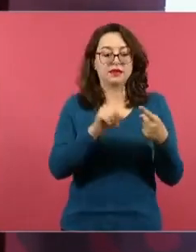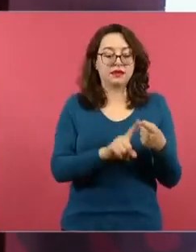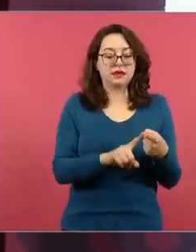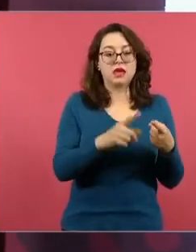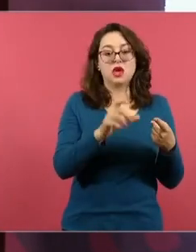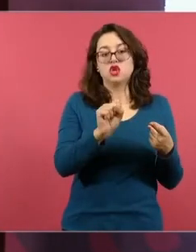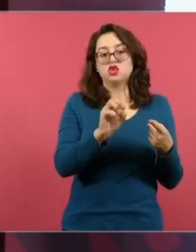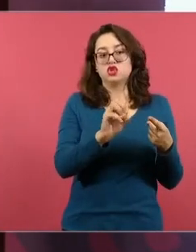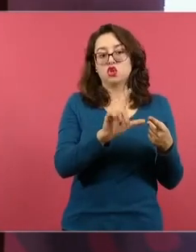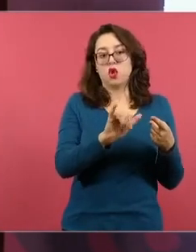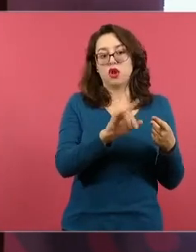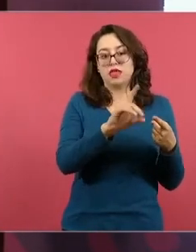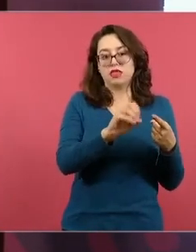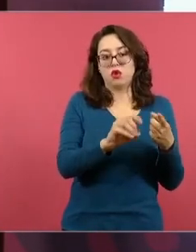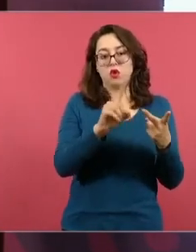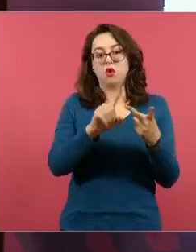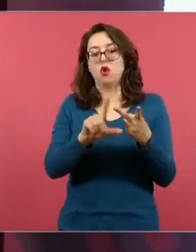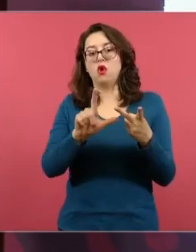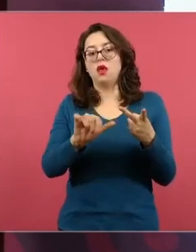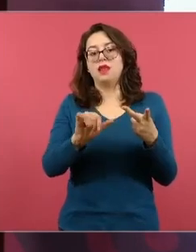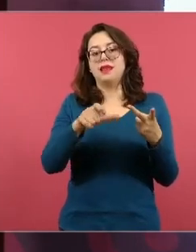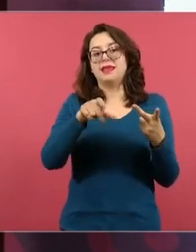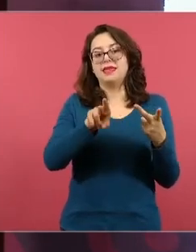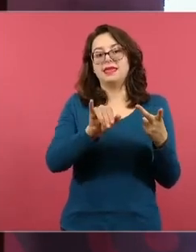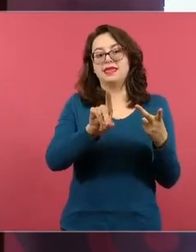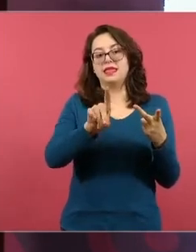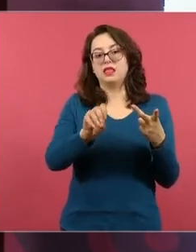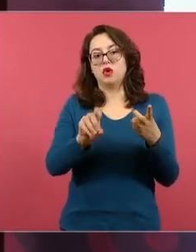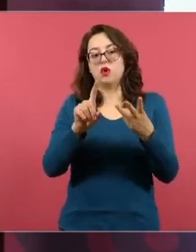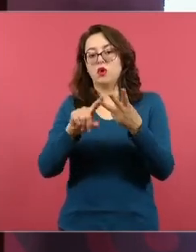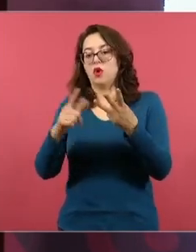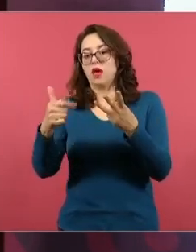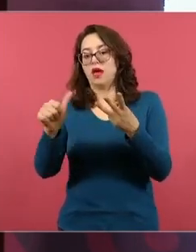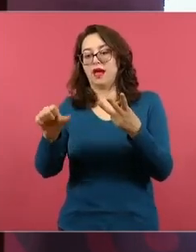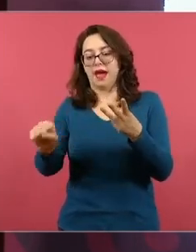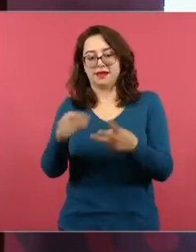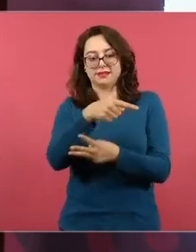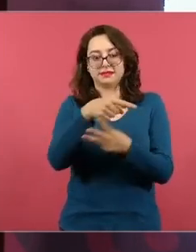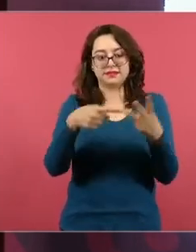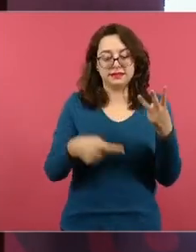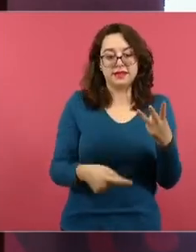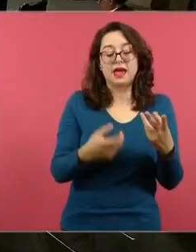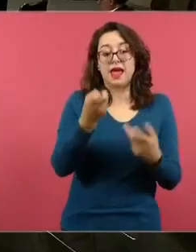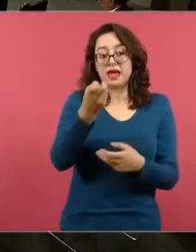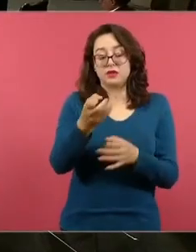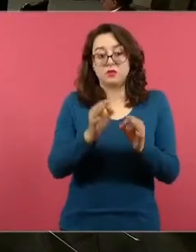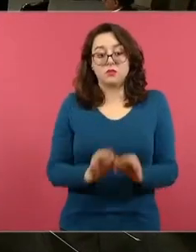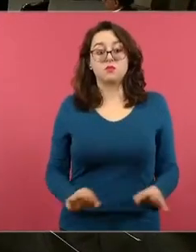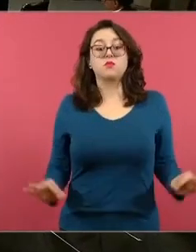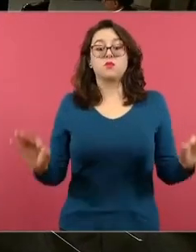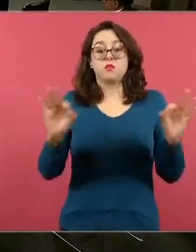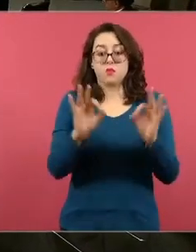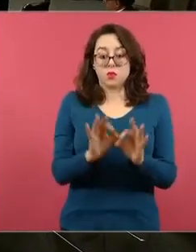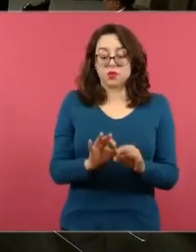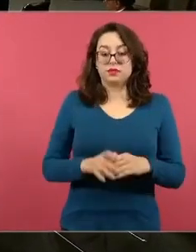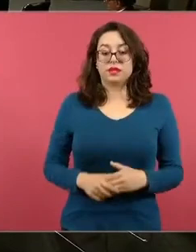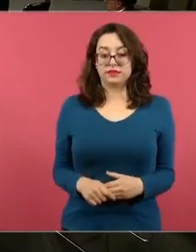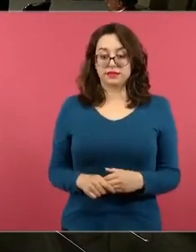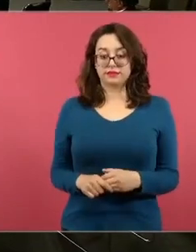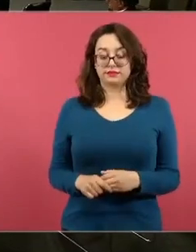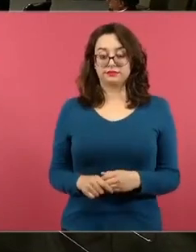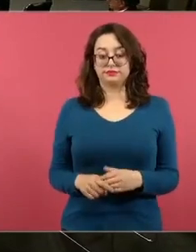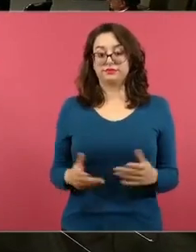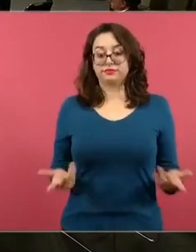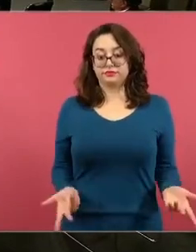consulta de nuestros saberes, libro para alumnos, maestros y familia. La evaluación es una